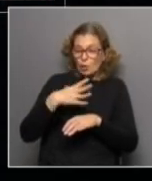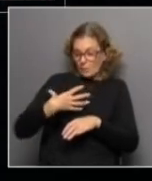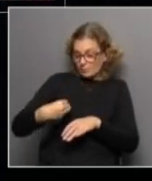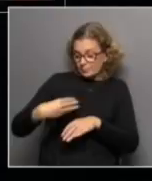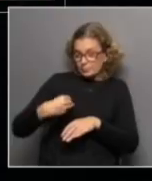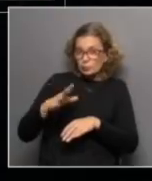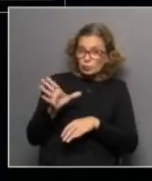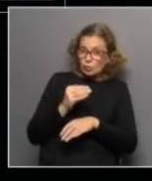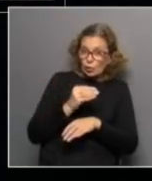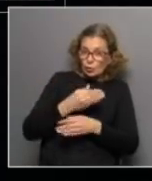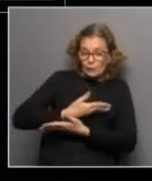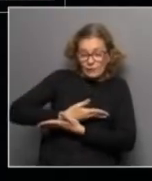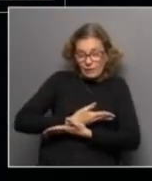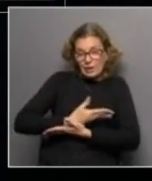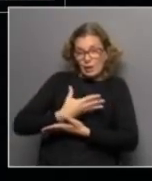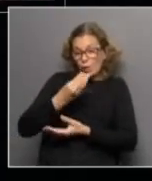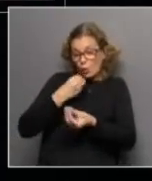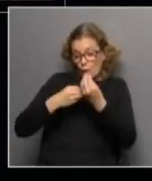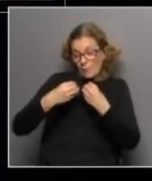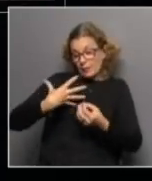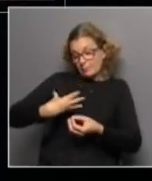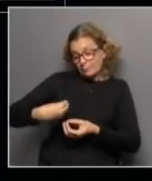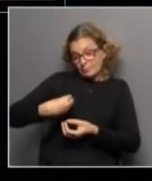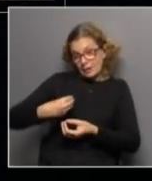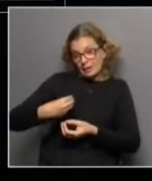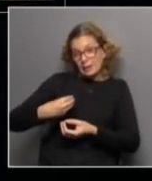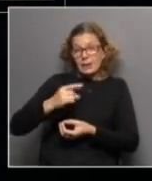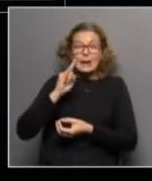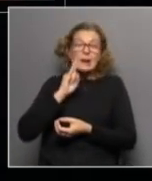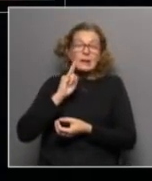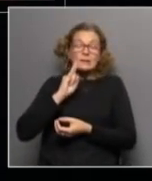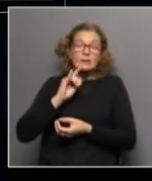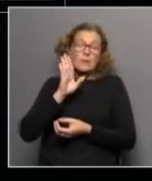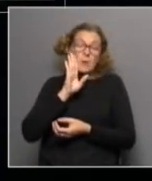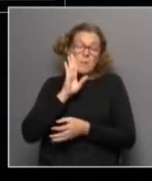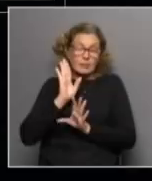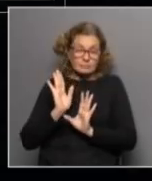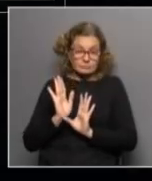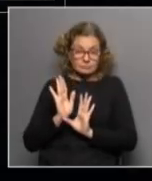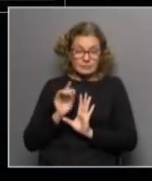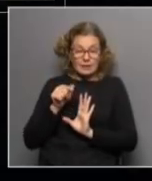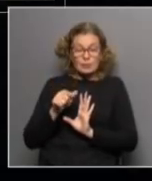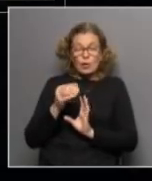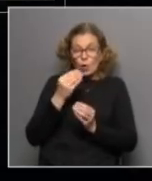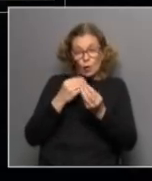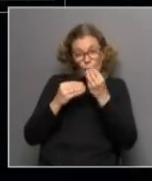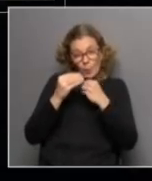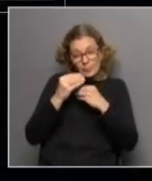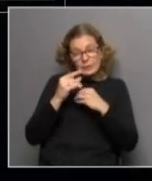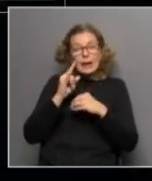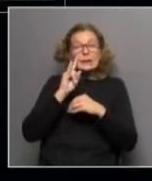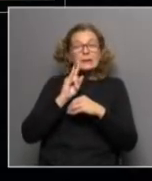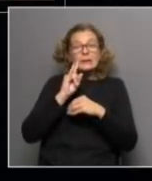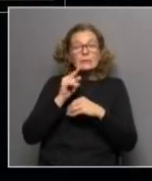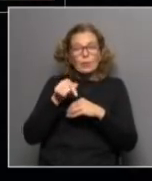leche humana ¿sí? Este alimento se ha dicho por mucho tiempo que es el